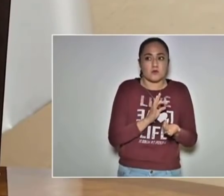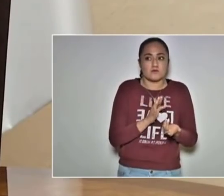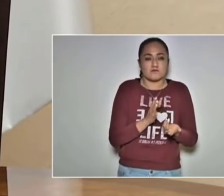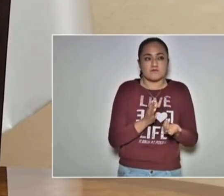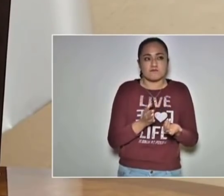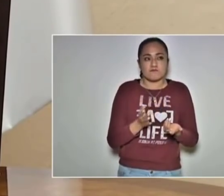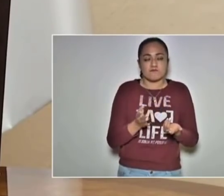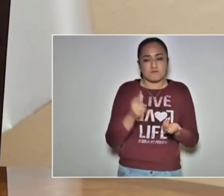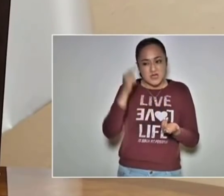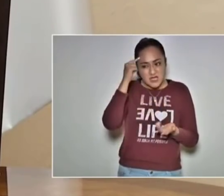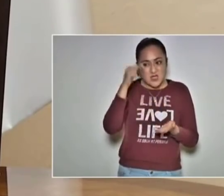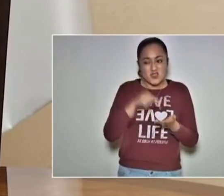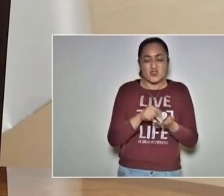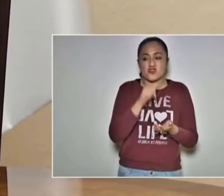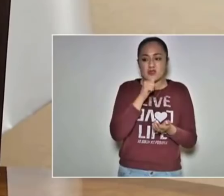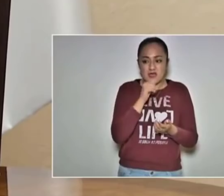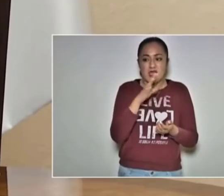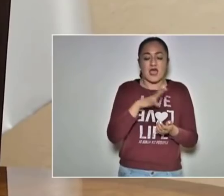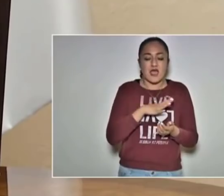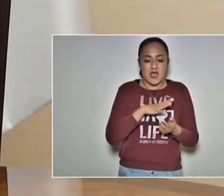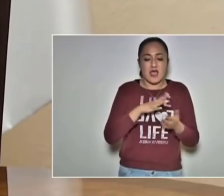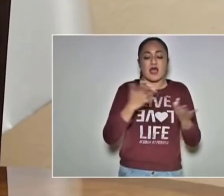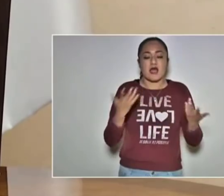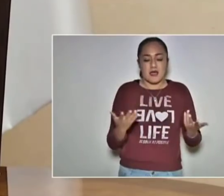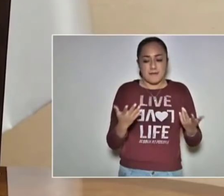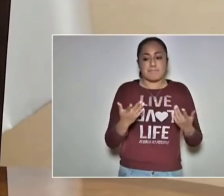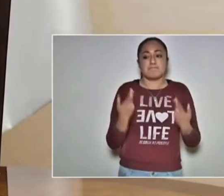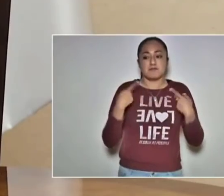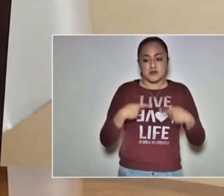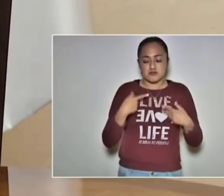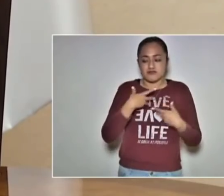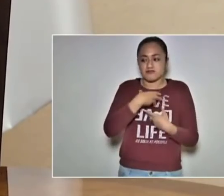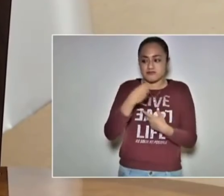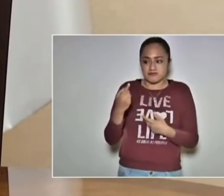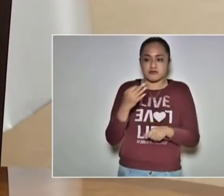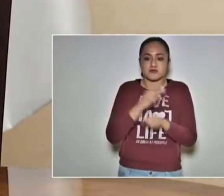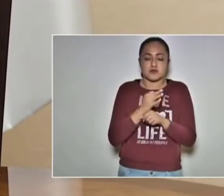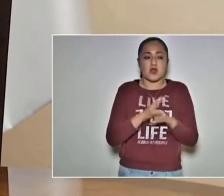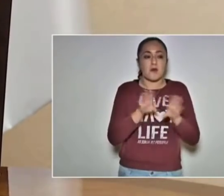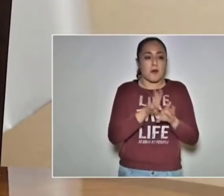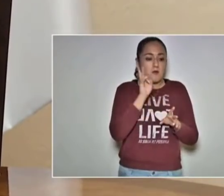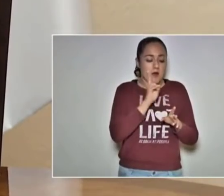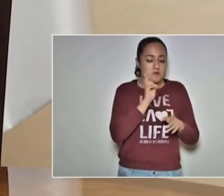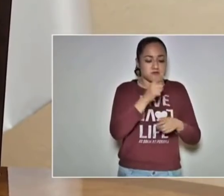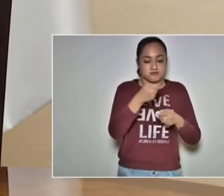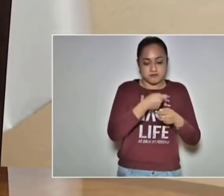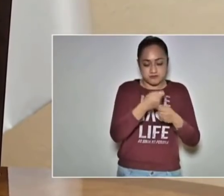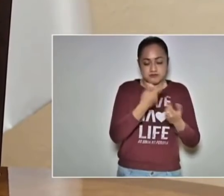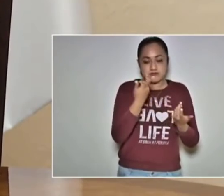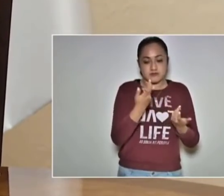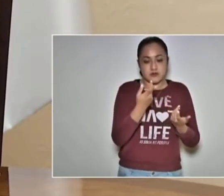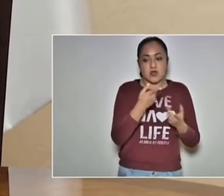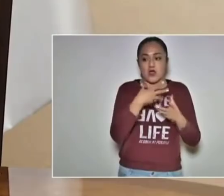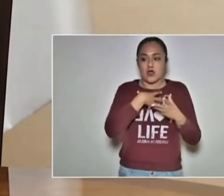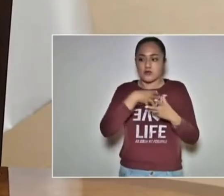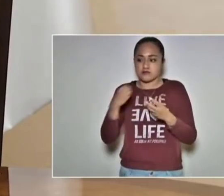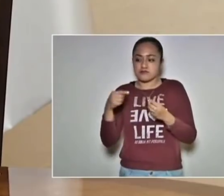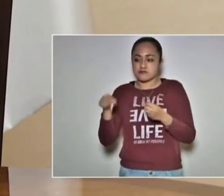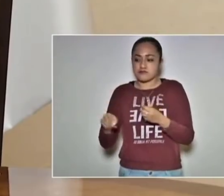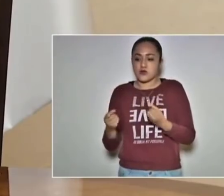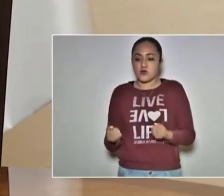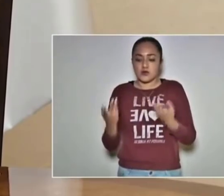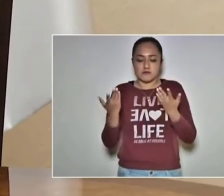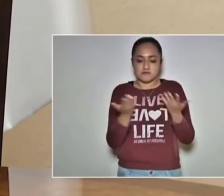La positividad es la relación o la proporción entre las pruebas realizadas y los contagiados.